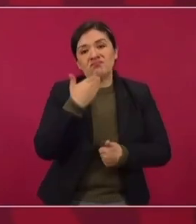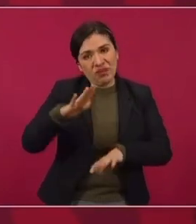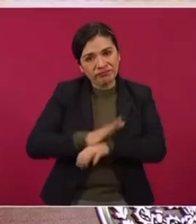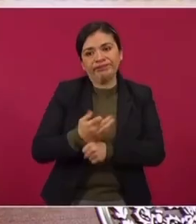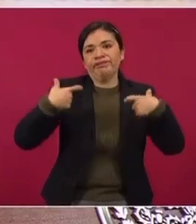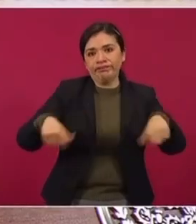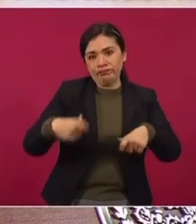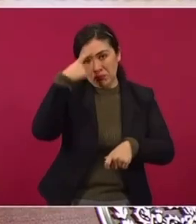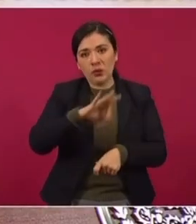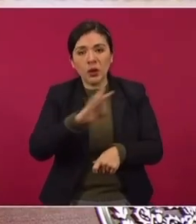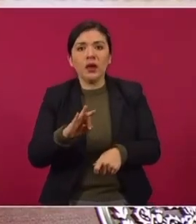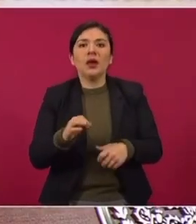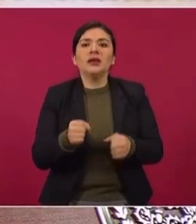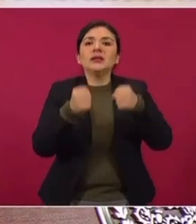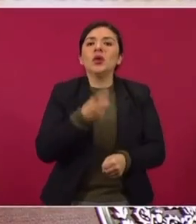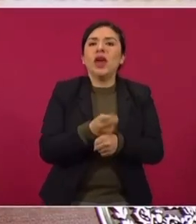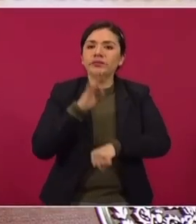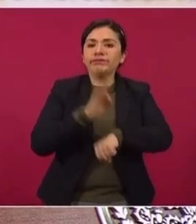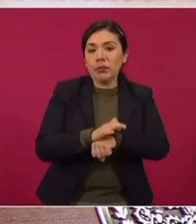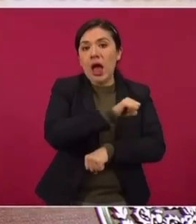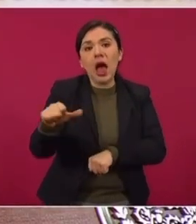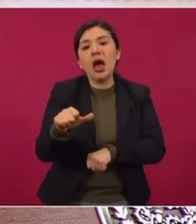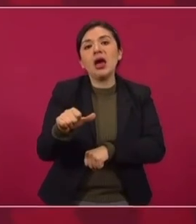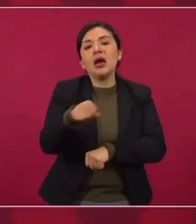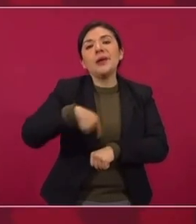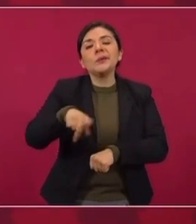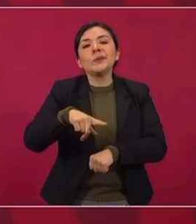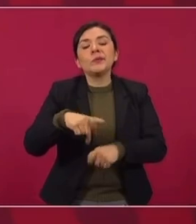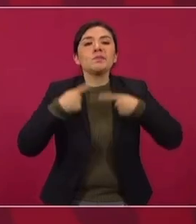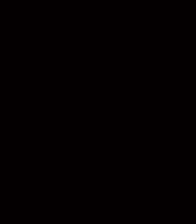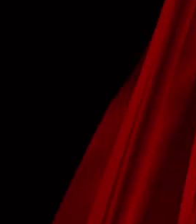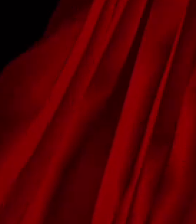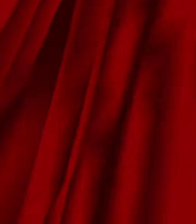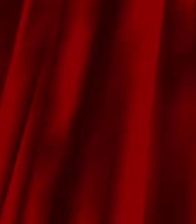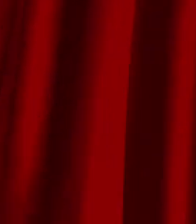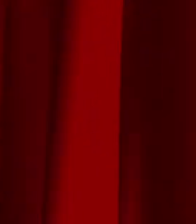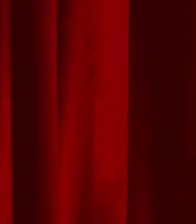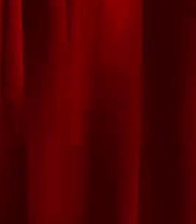para darle seguridad a los clientes.